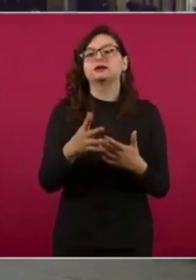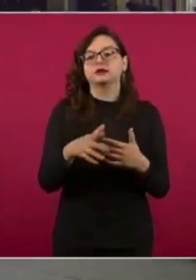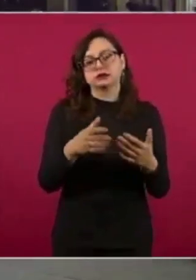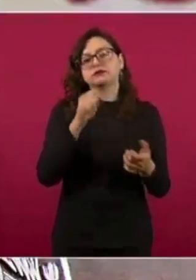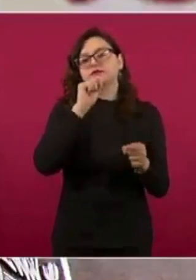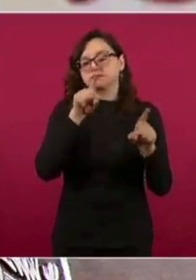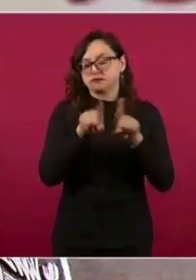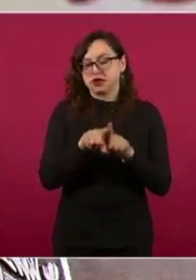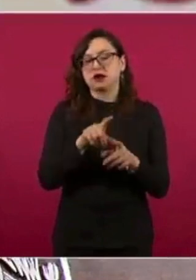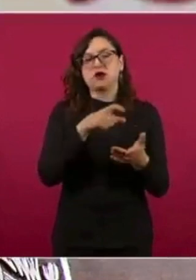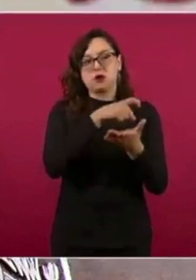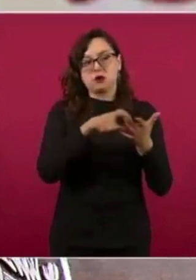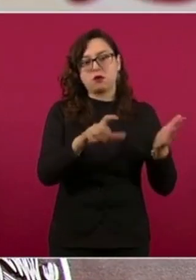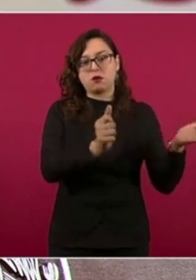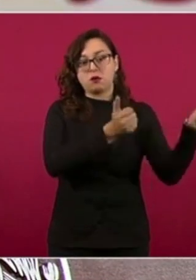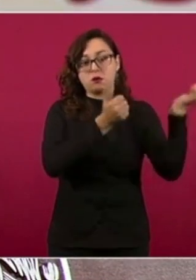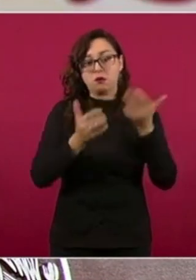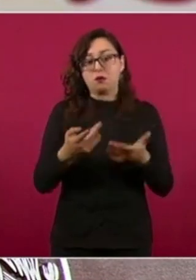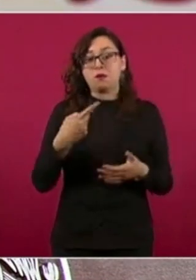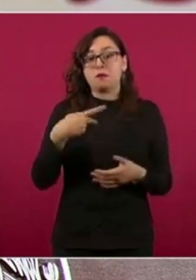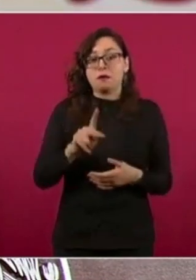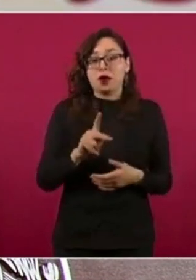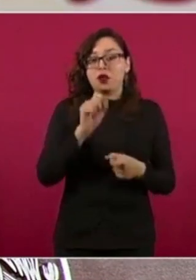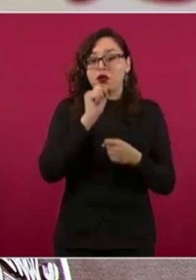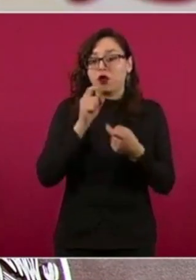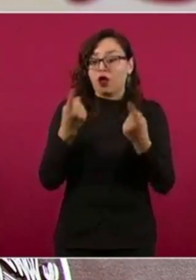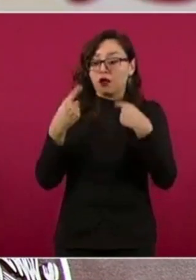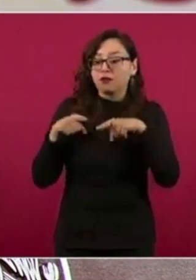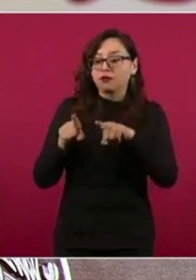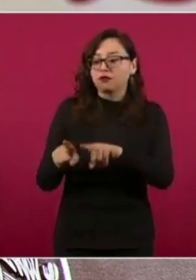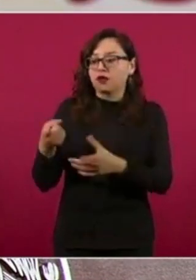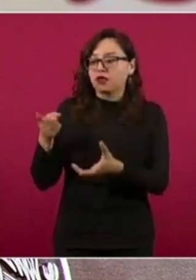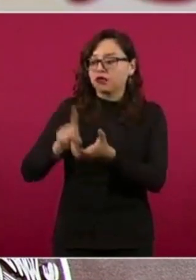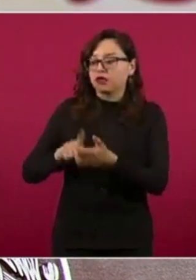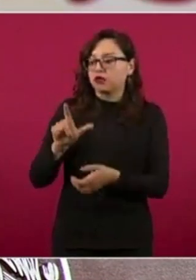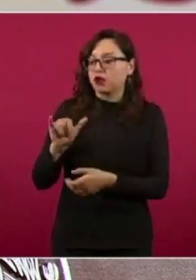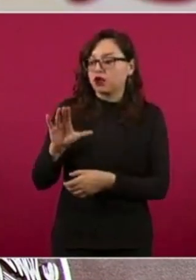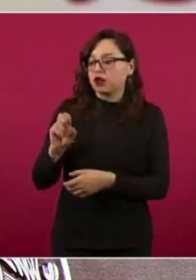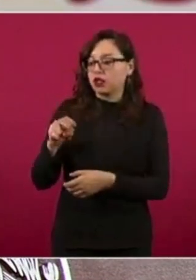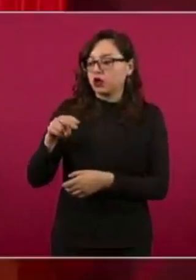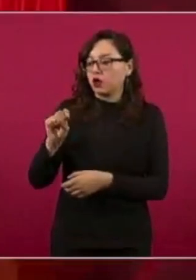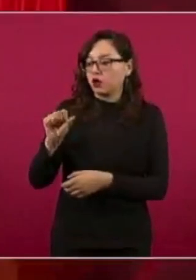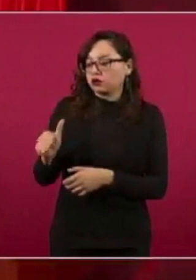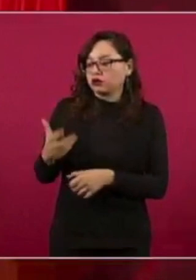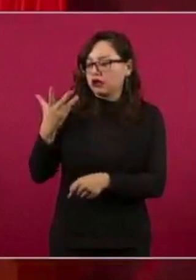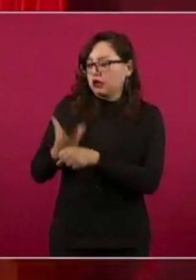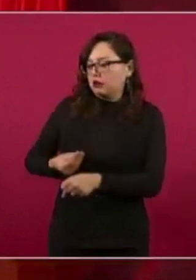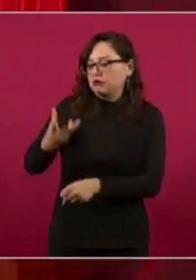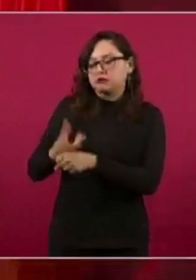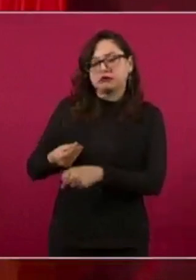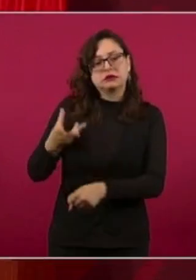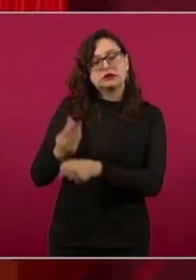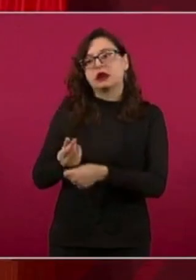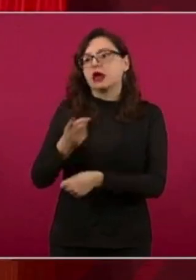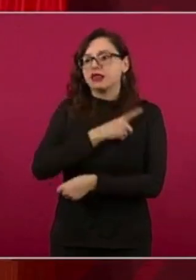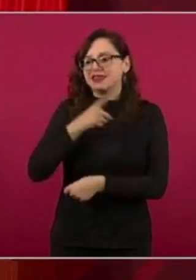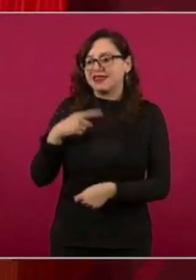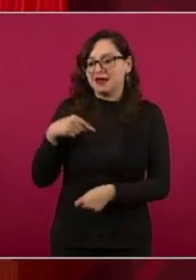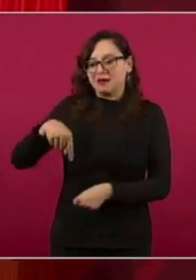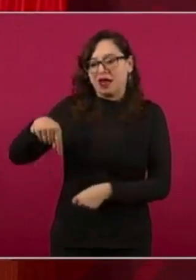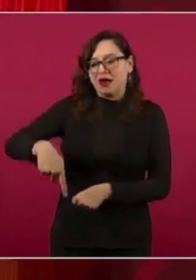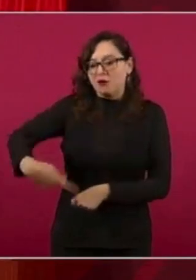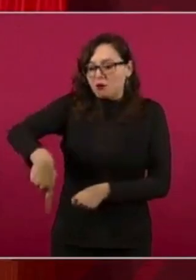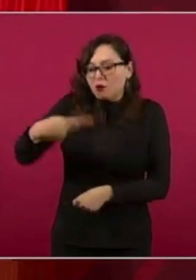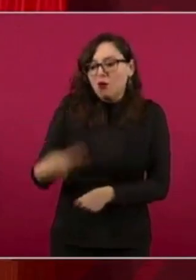polvo, estamos trabajando para ese propósito. Hemos adquirido alrededor de 335 millones de